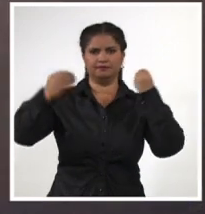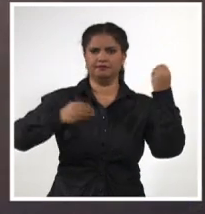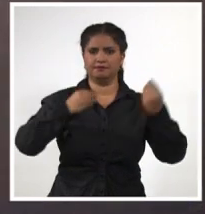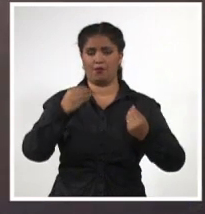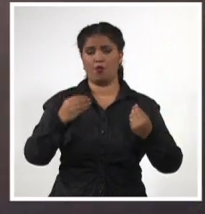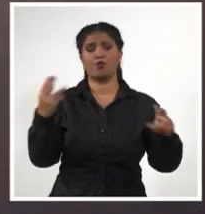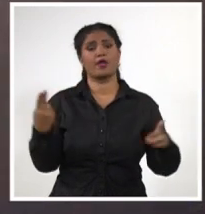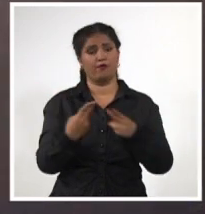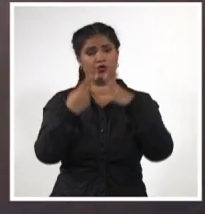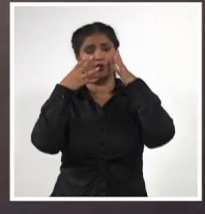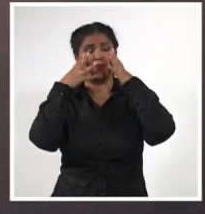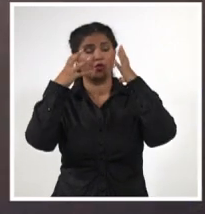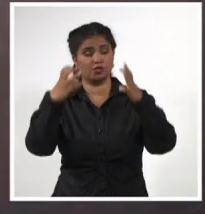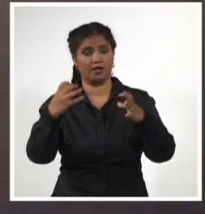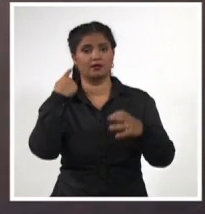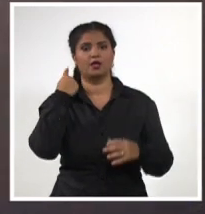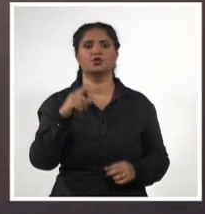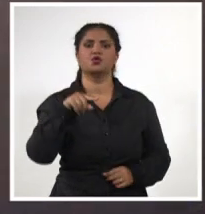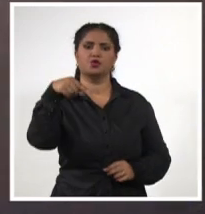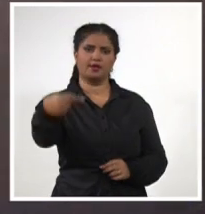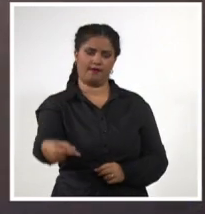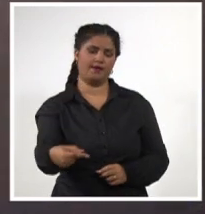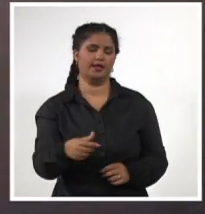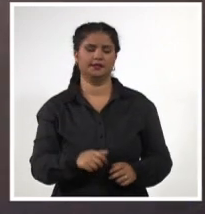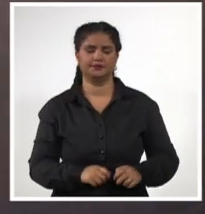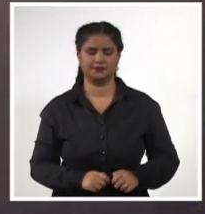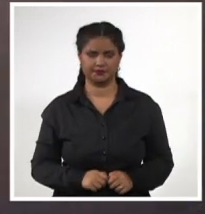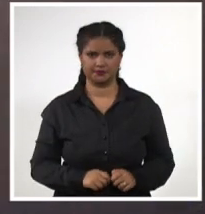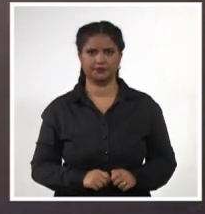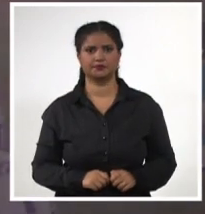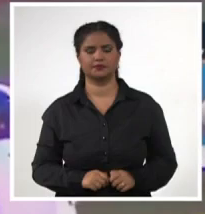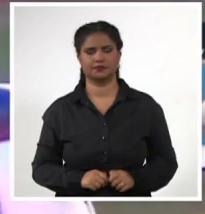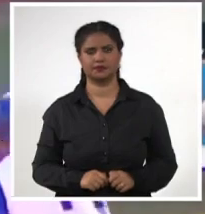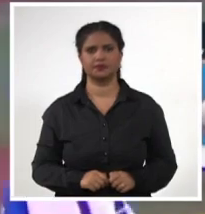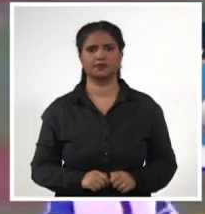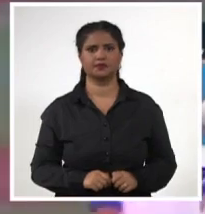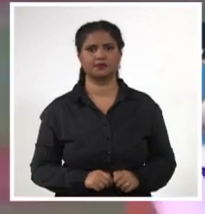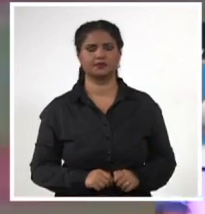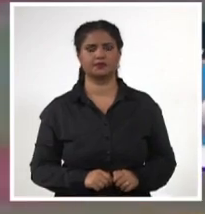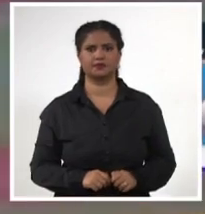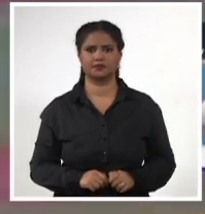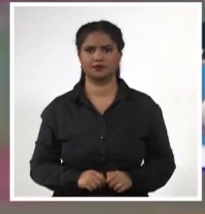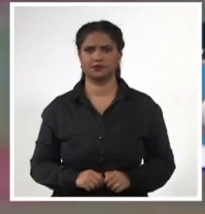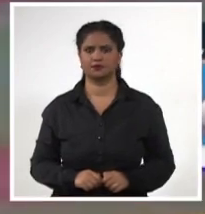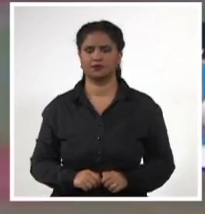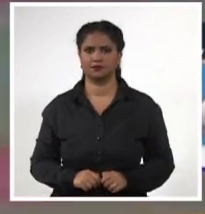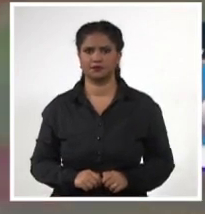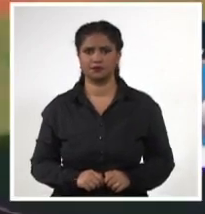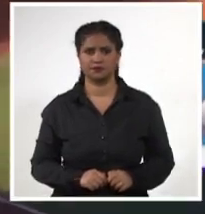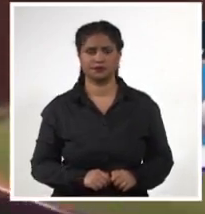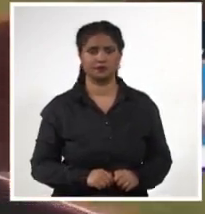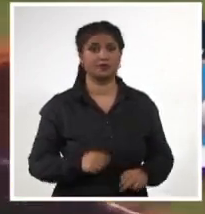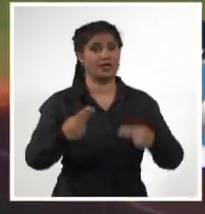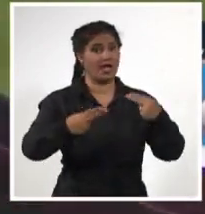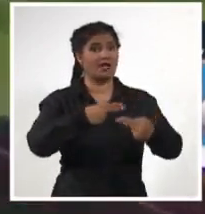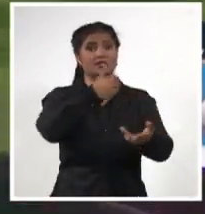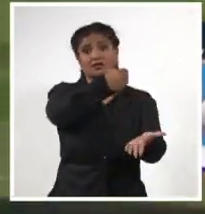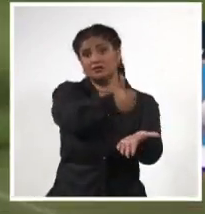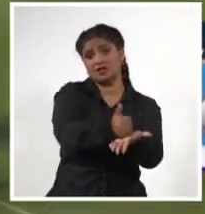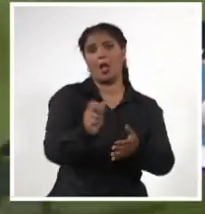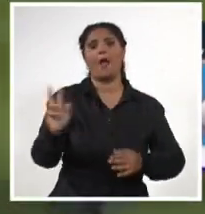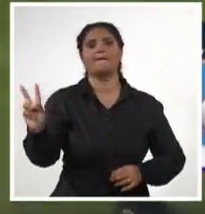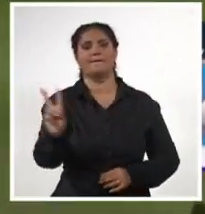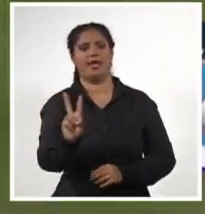altura de las circunstancias. Según Pueyo, se trabaja para un evento magnífico gracias a la seguridad que ofrece Venezuela. La serie del Caribe se